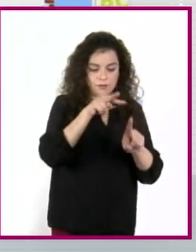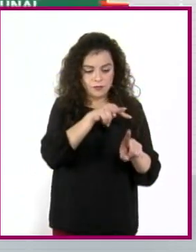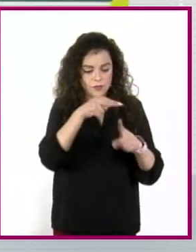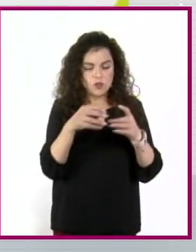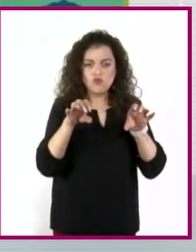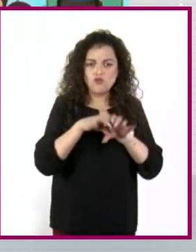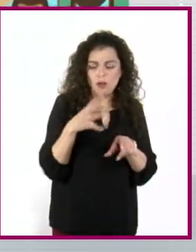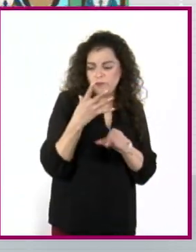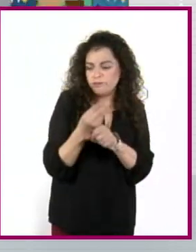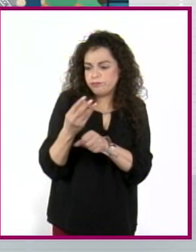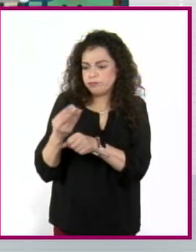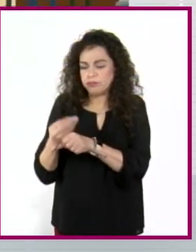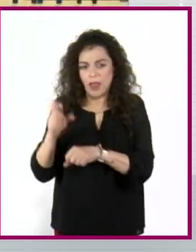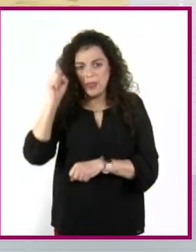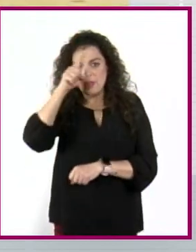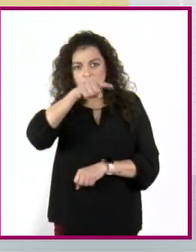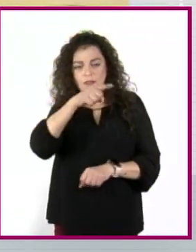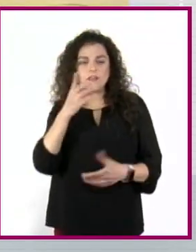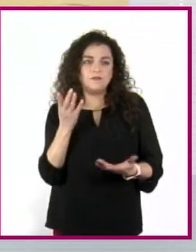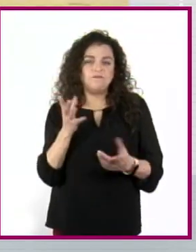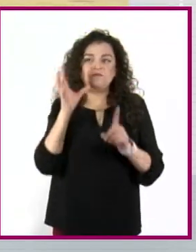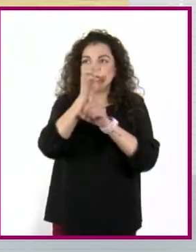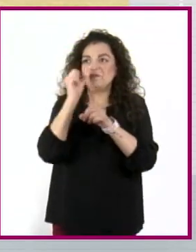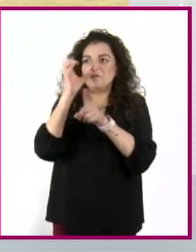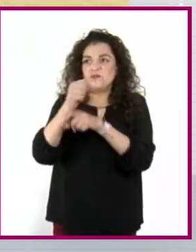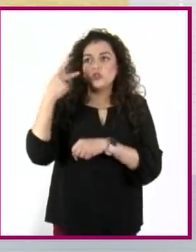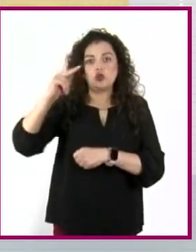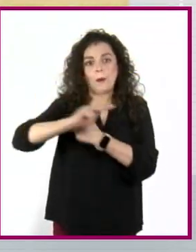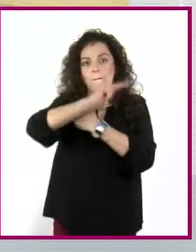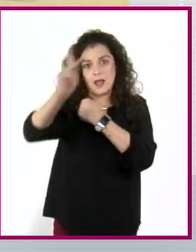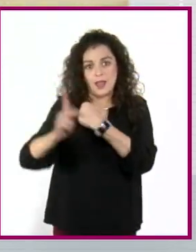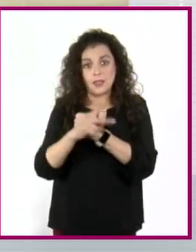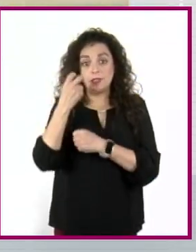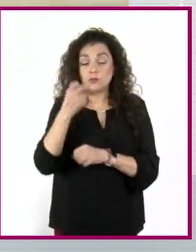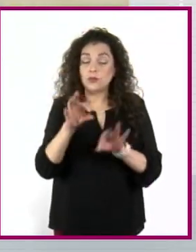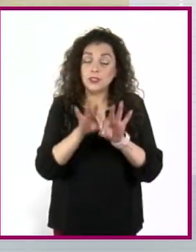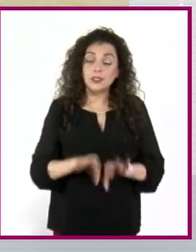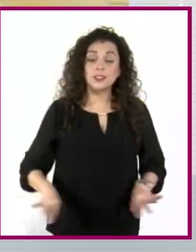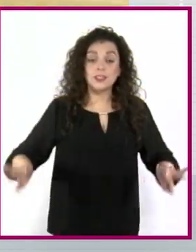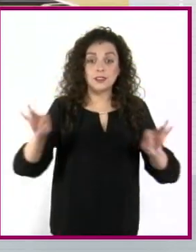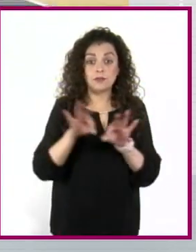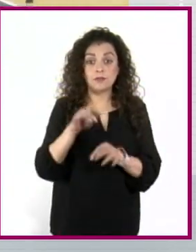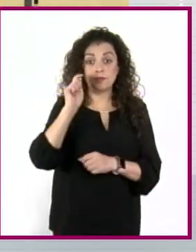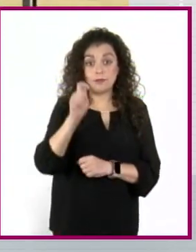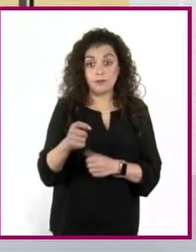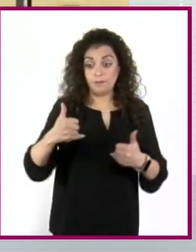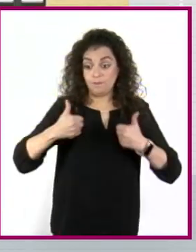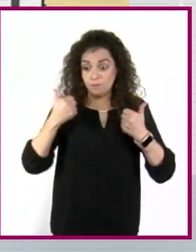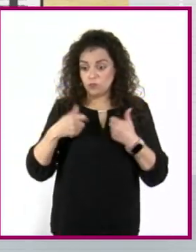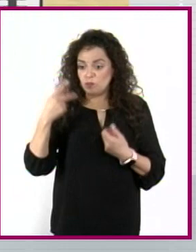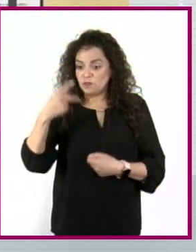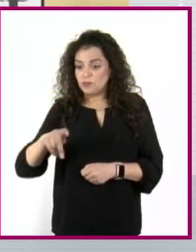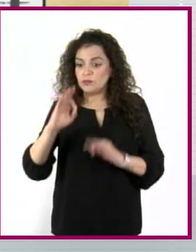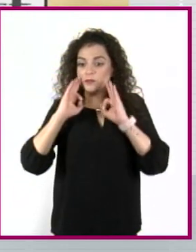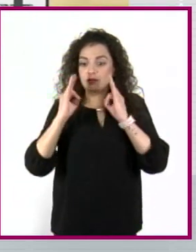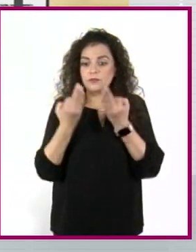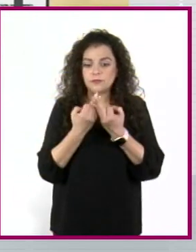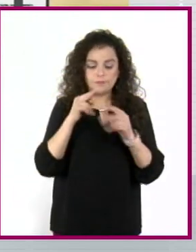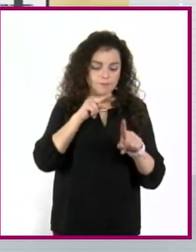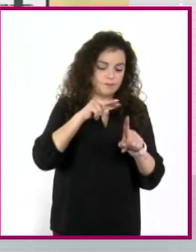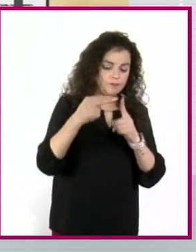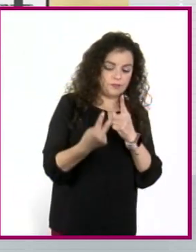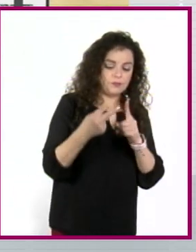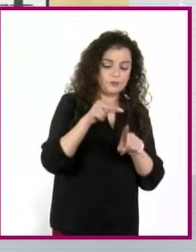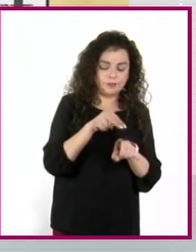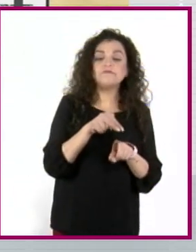resuelven los principales desafíos en su país. Por eso, es importante tomar en cuenta la visión de las y los jóvenes, cómo ven los problemas